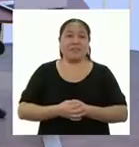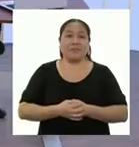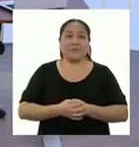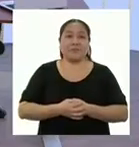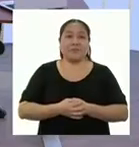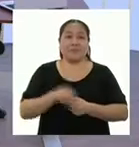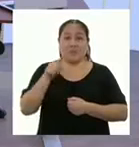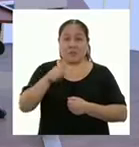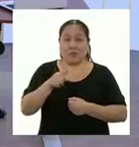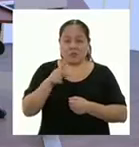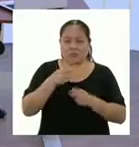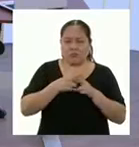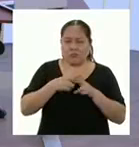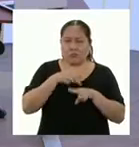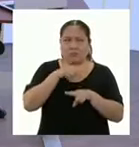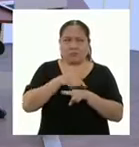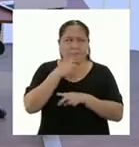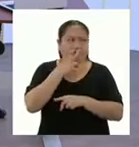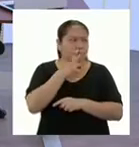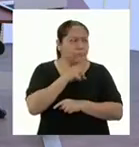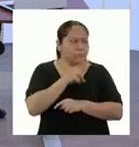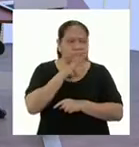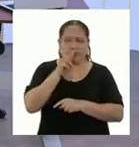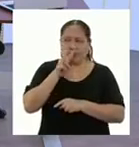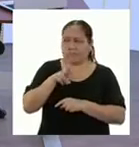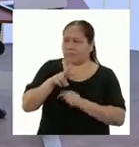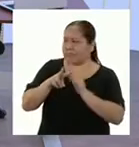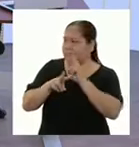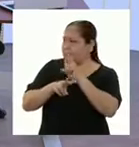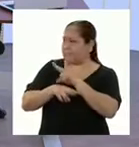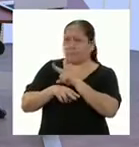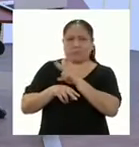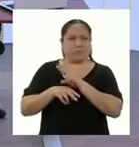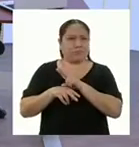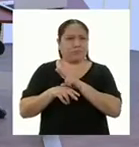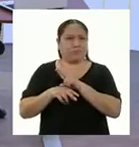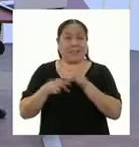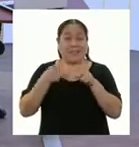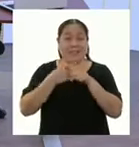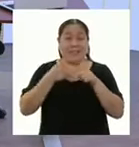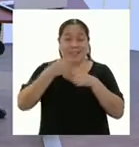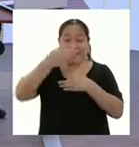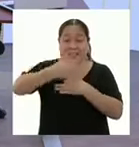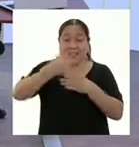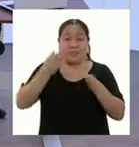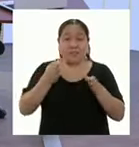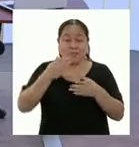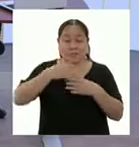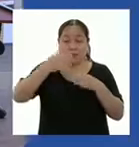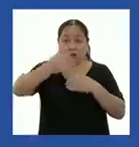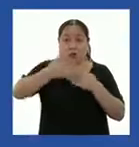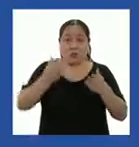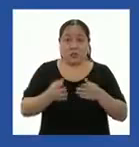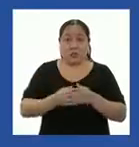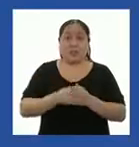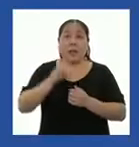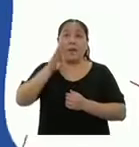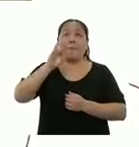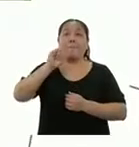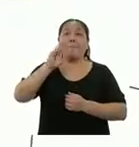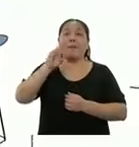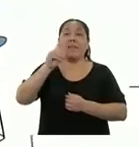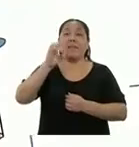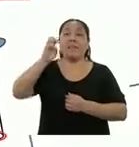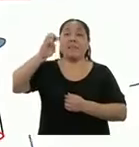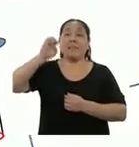se toman unos segundos para ver a su alrededor, se darán cuenta de que las formas bidimensionales están presentes en todos